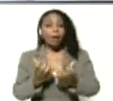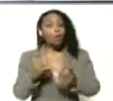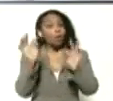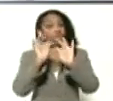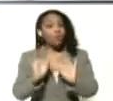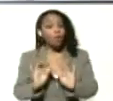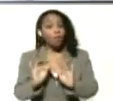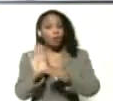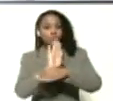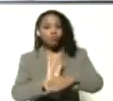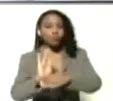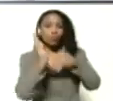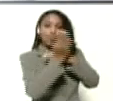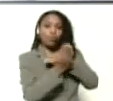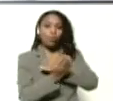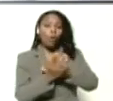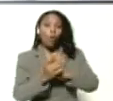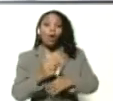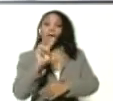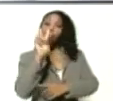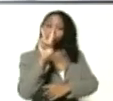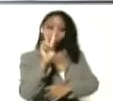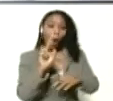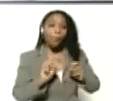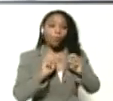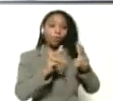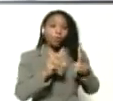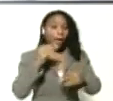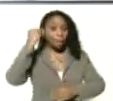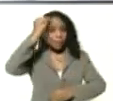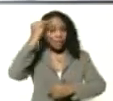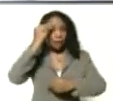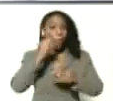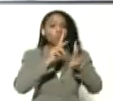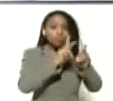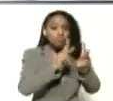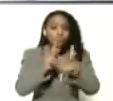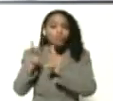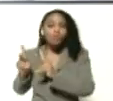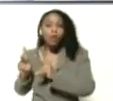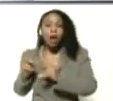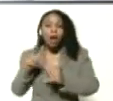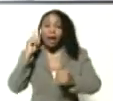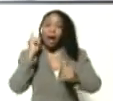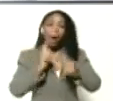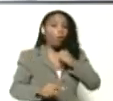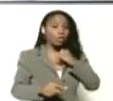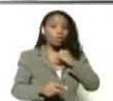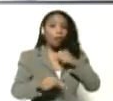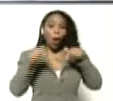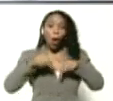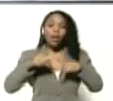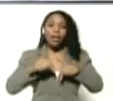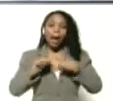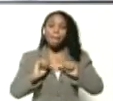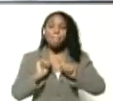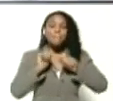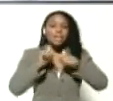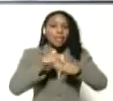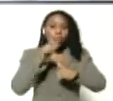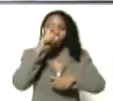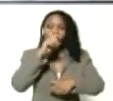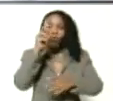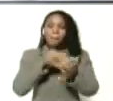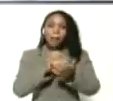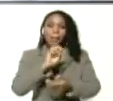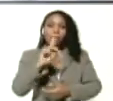bioseguridad. Por lo menos en dos oportunidades, Aristóbulo. La última vez fue ahora, empezando este año 2021.